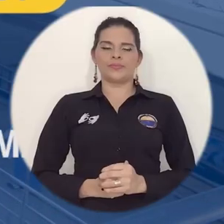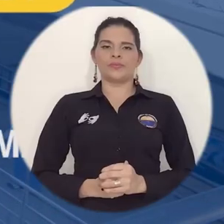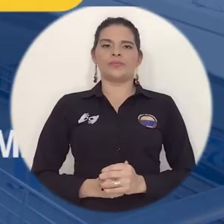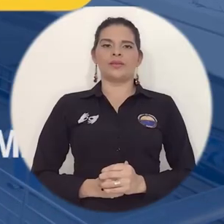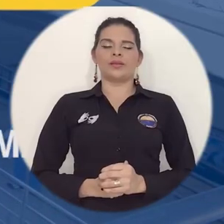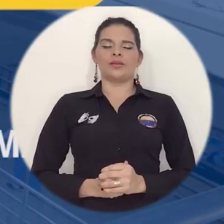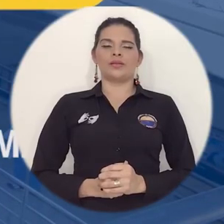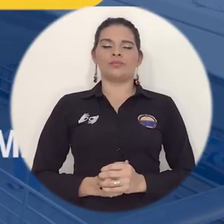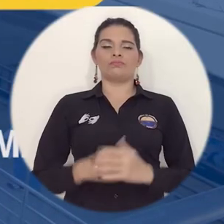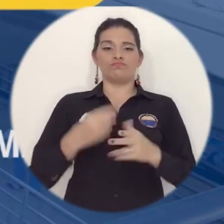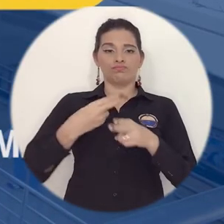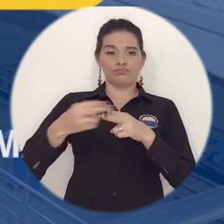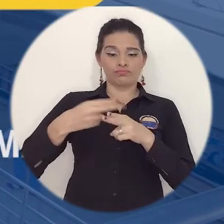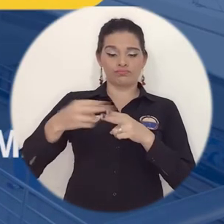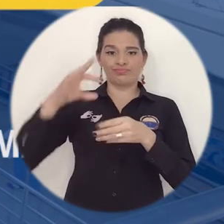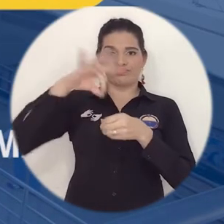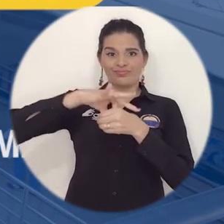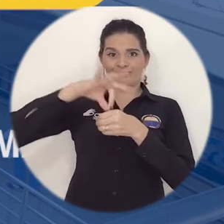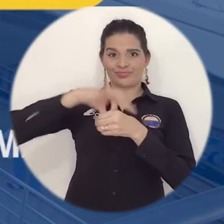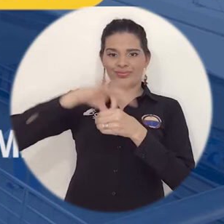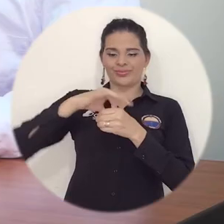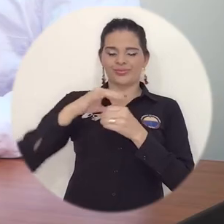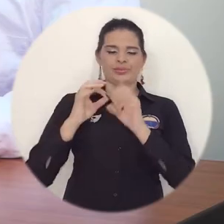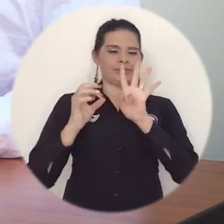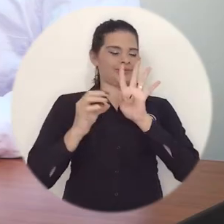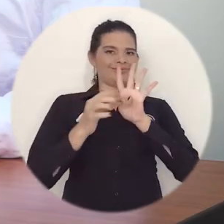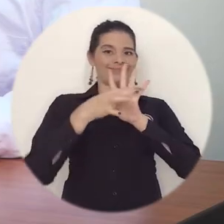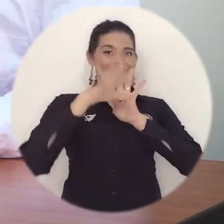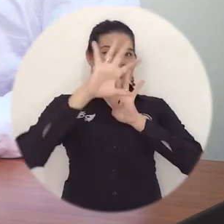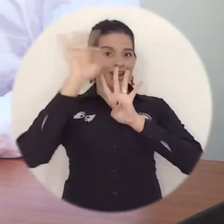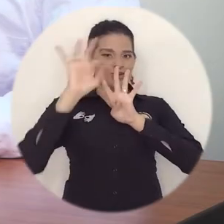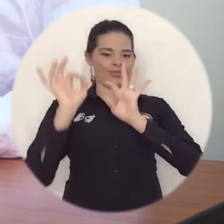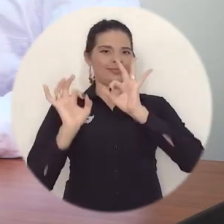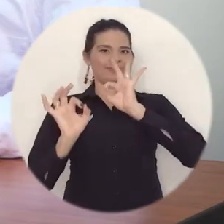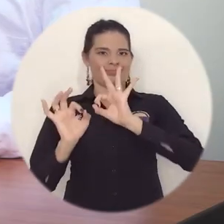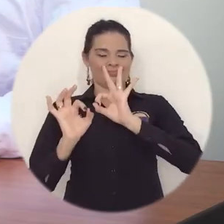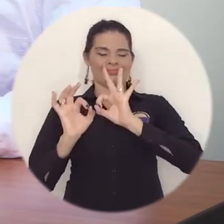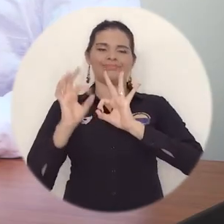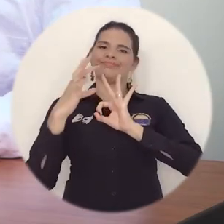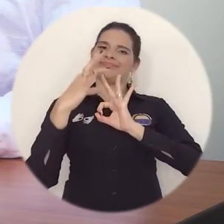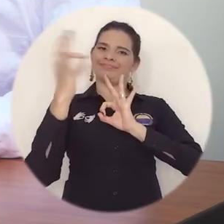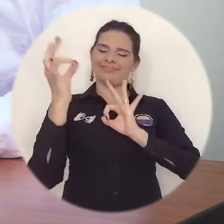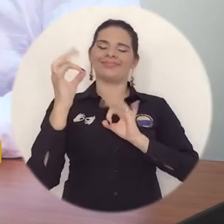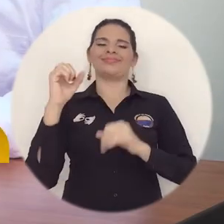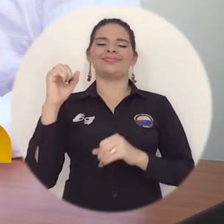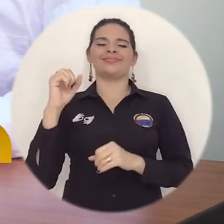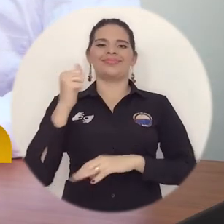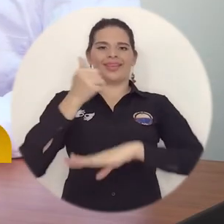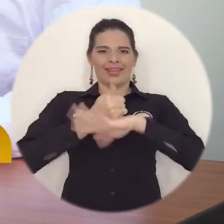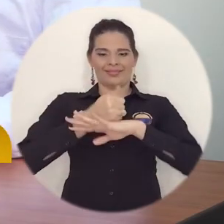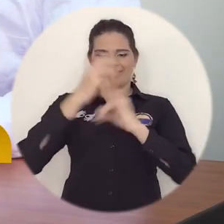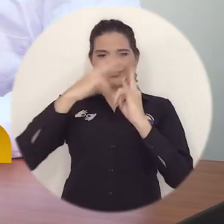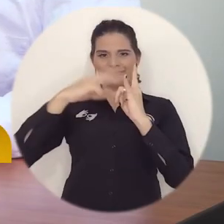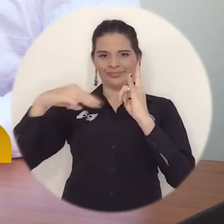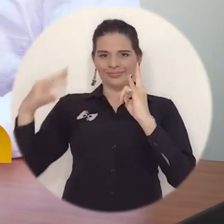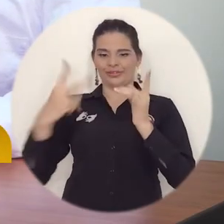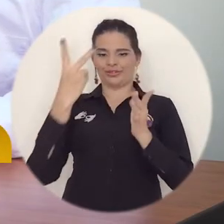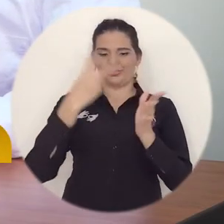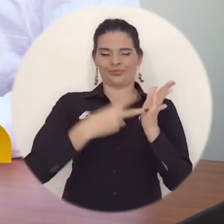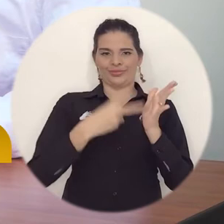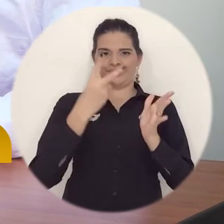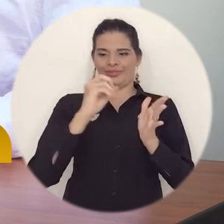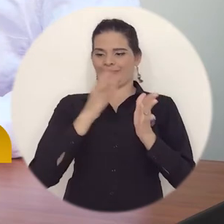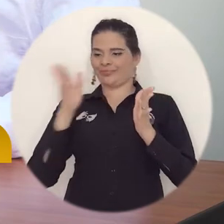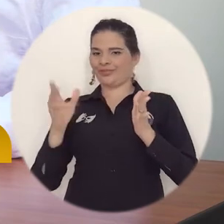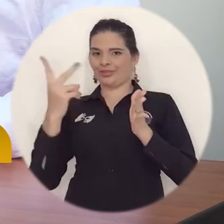Para la participación en la consulta a la terna de Rector 2020-2024, al correo electrónico institucional